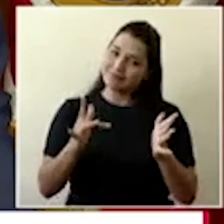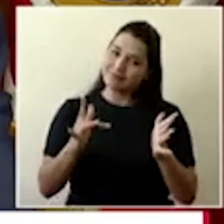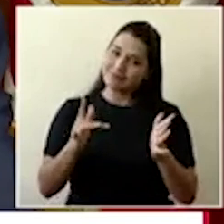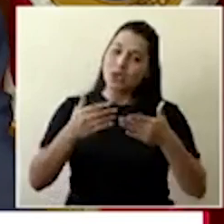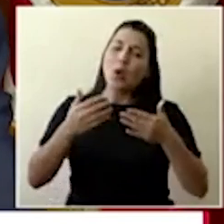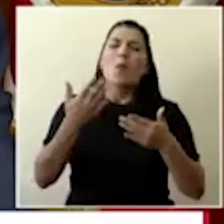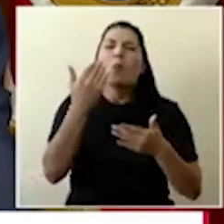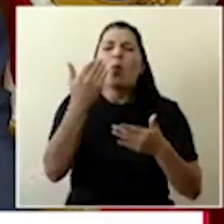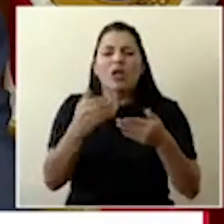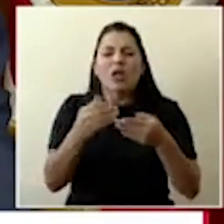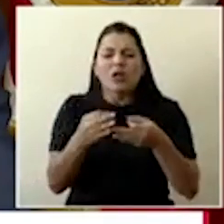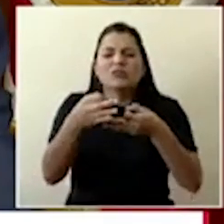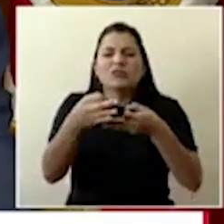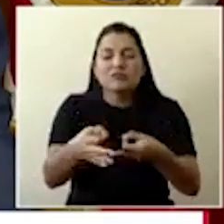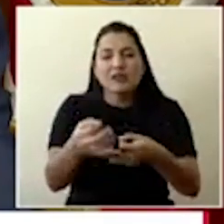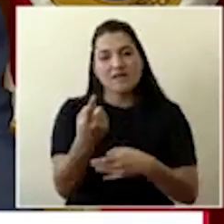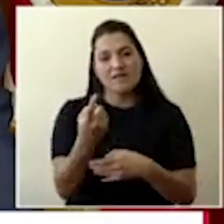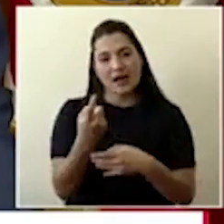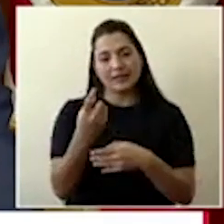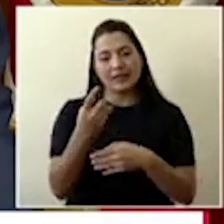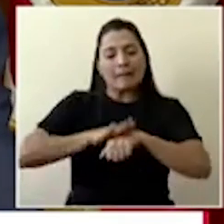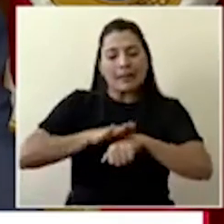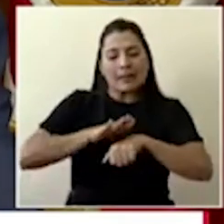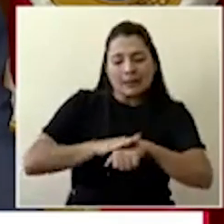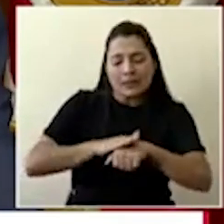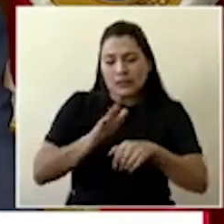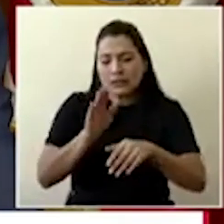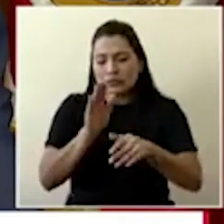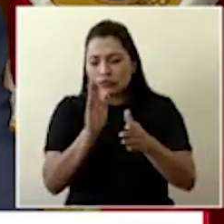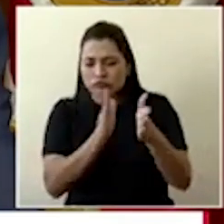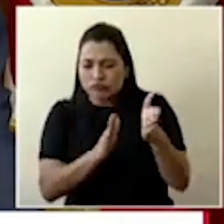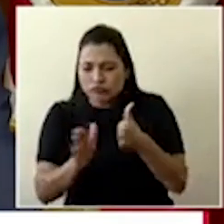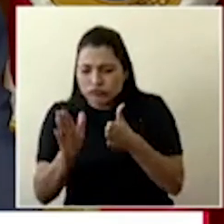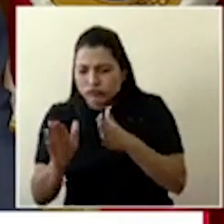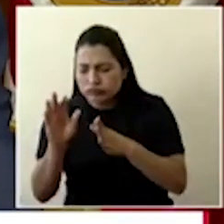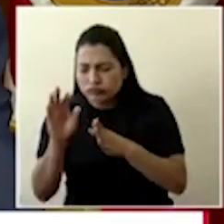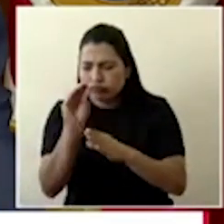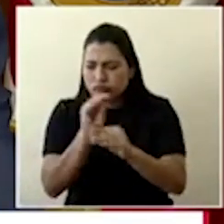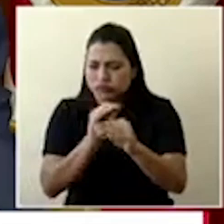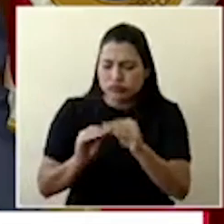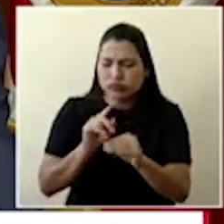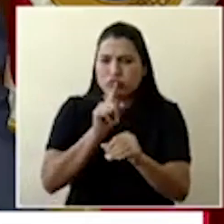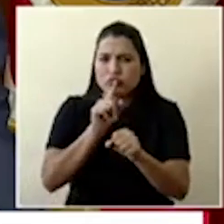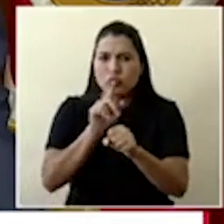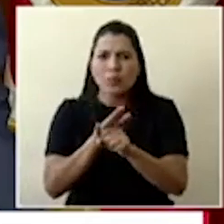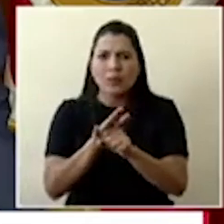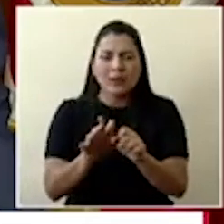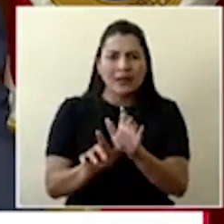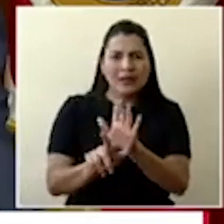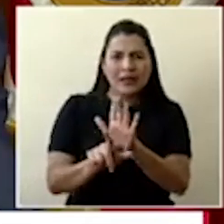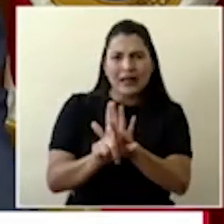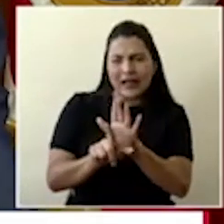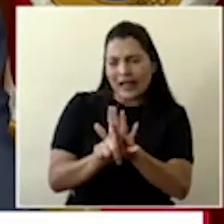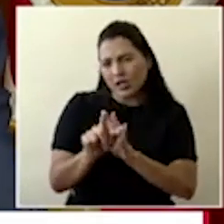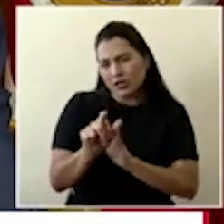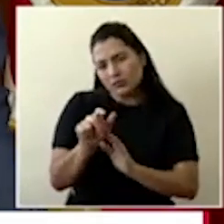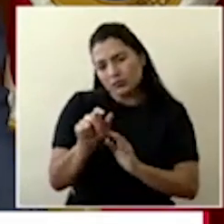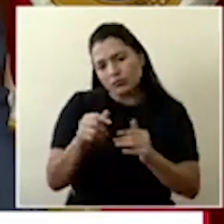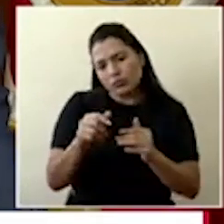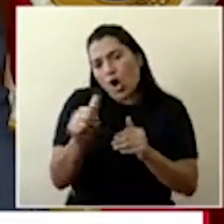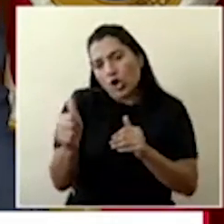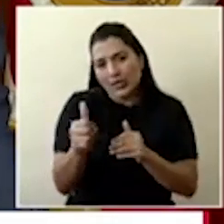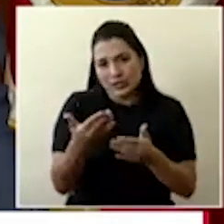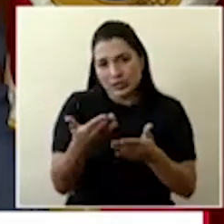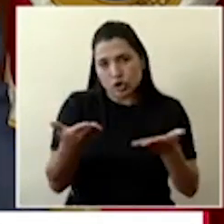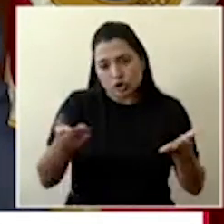aspectos logísticos y normativos que hay que lograr antes de poder